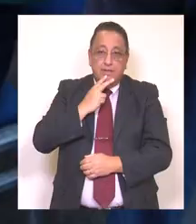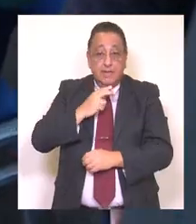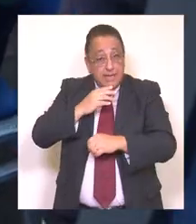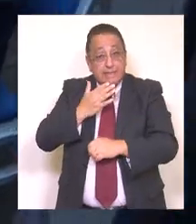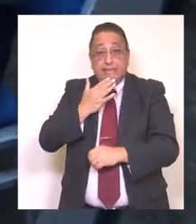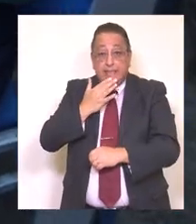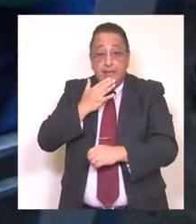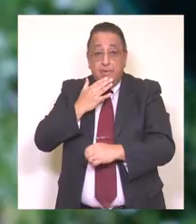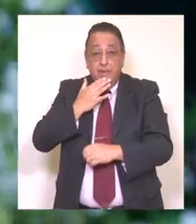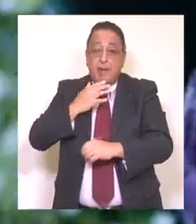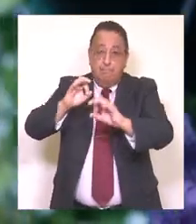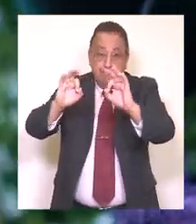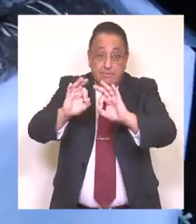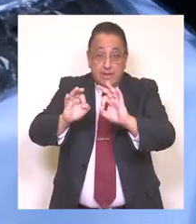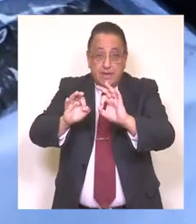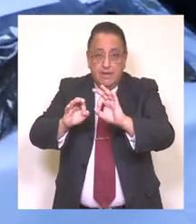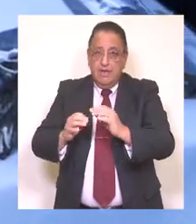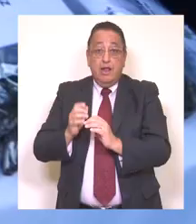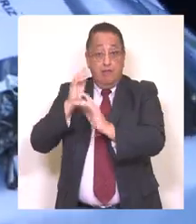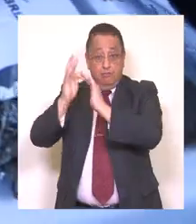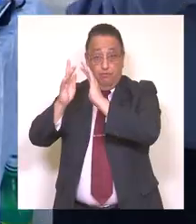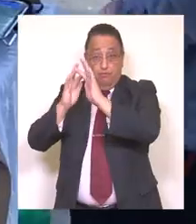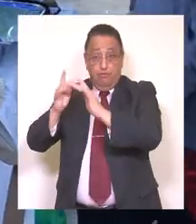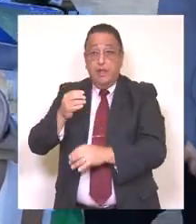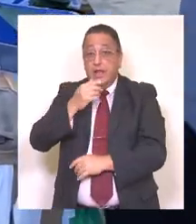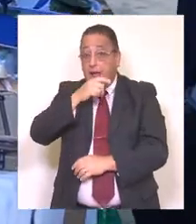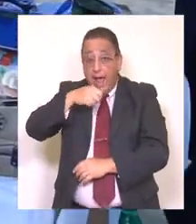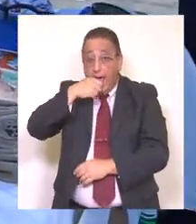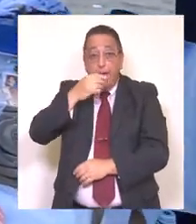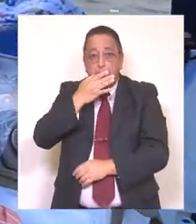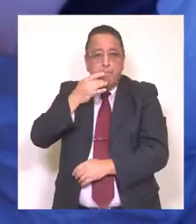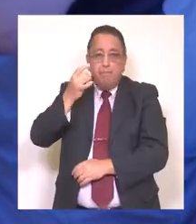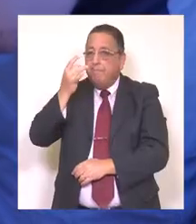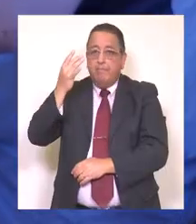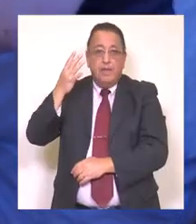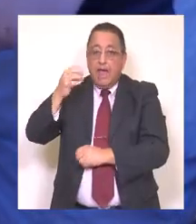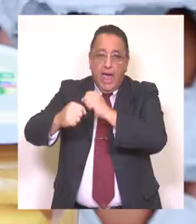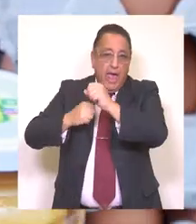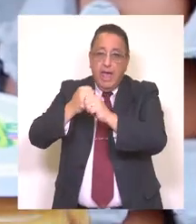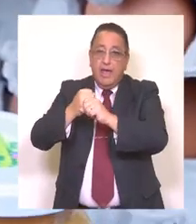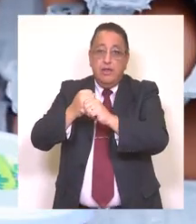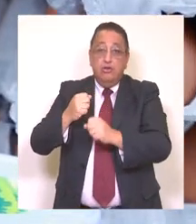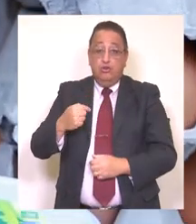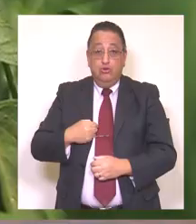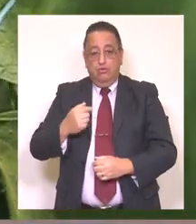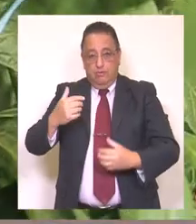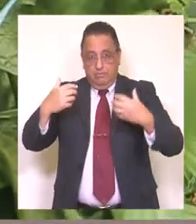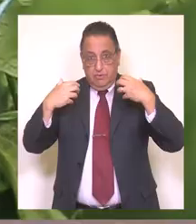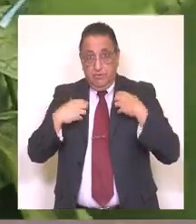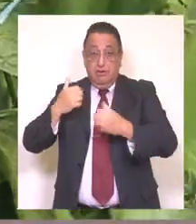que seguimos fortaleciendo la feria Sabor Campesino, feria que inauguráramos durante mi actual